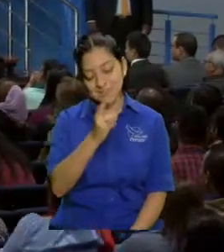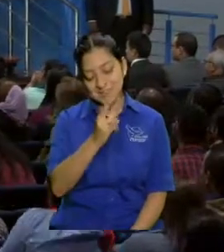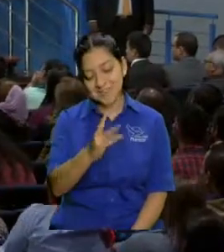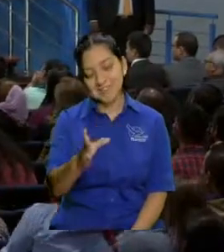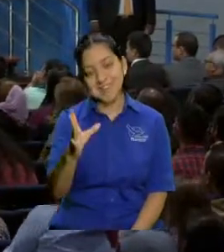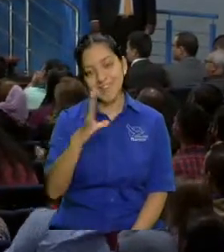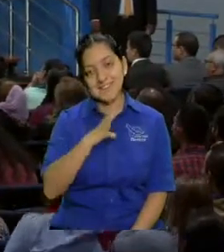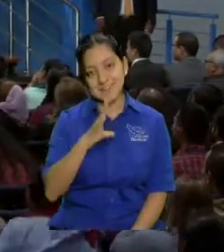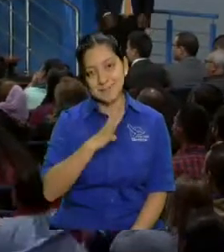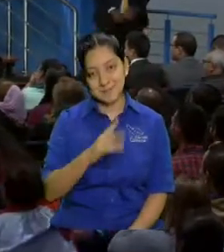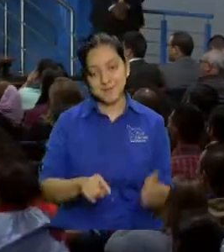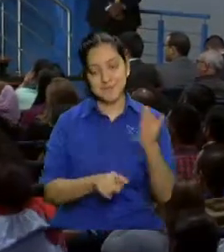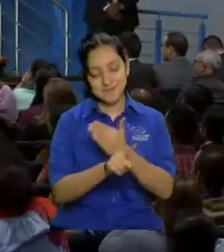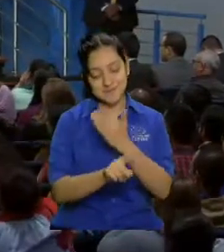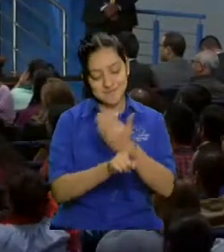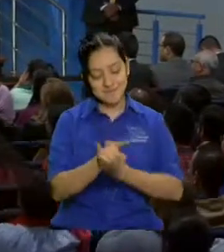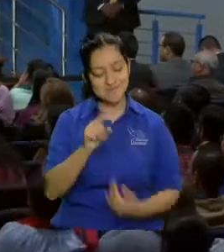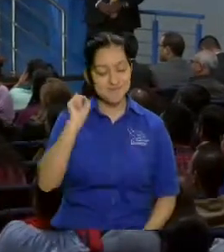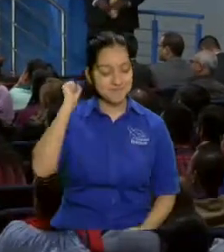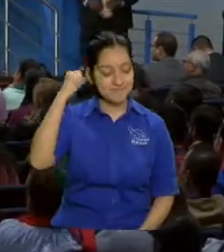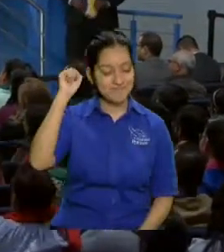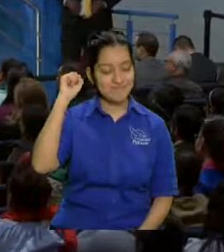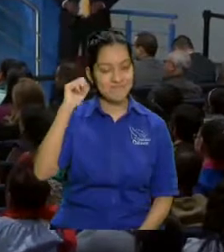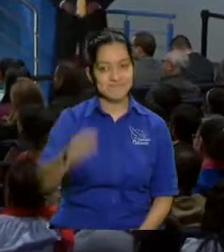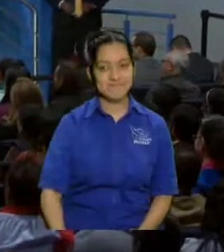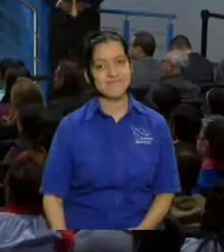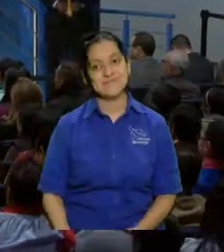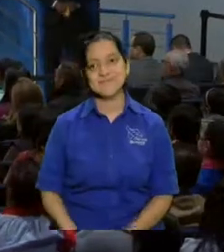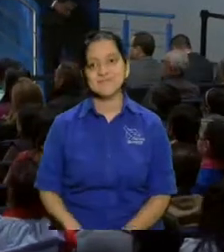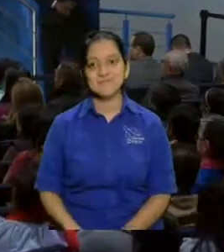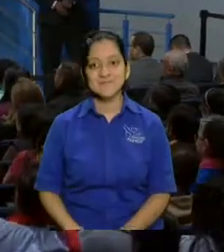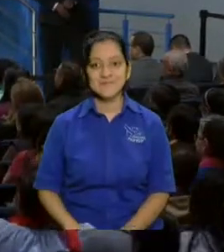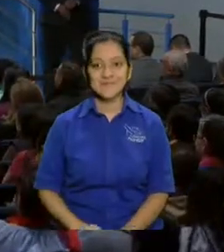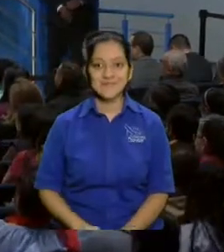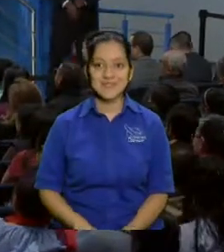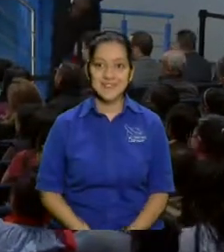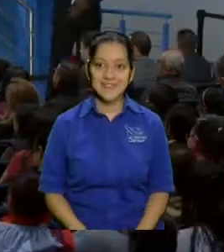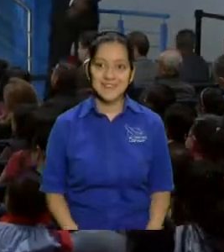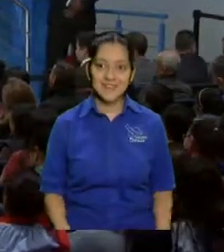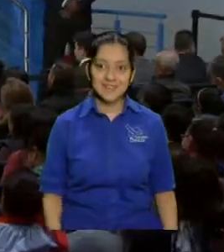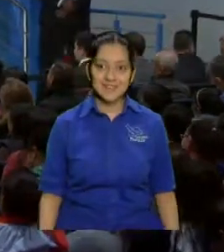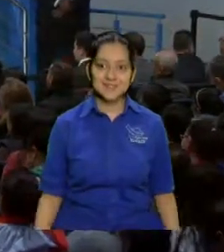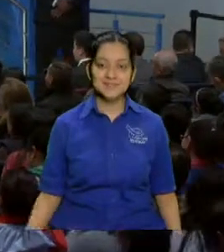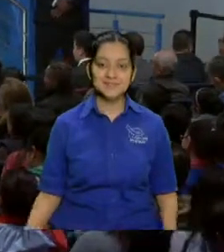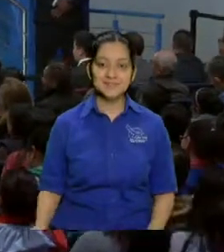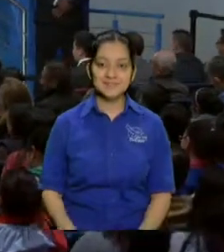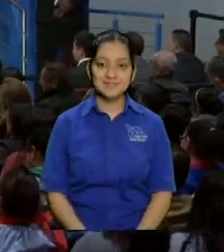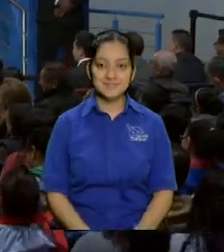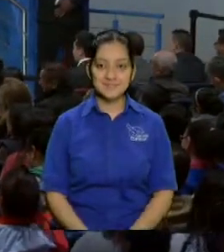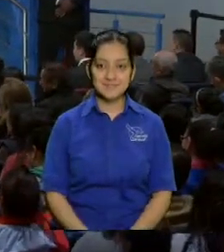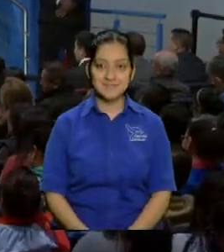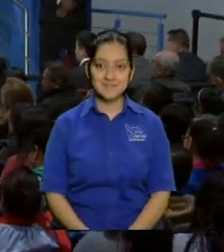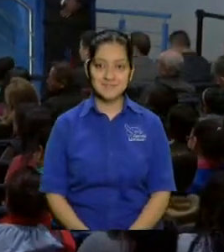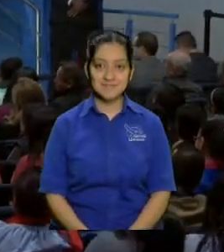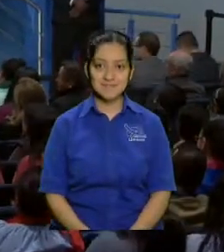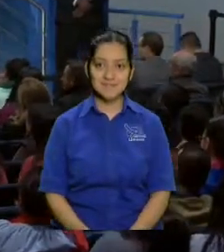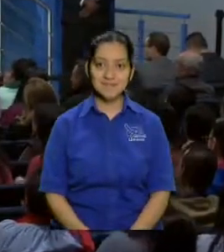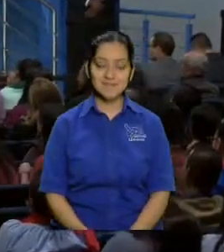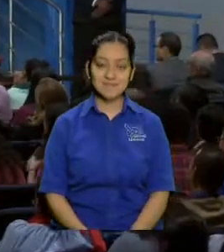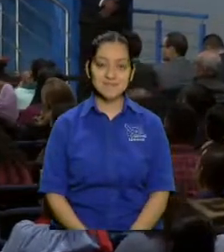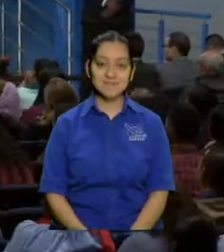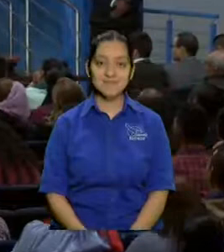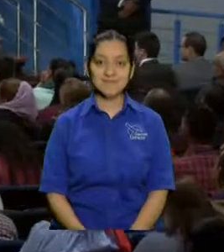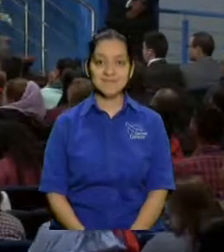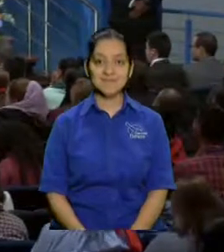que si se me olvidaba un pasaje en la Biblia la bocina me lo decía y me cuentearon porque a veces ni me oigo yo